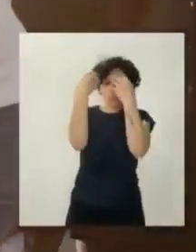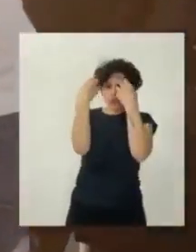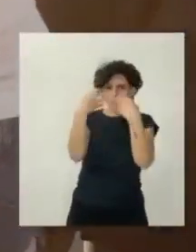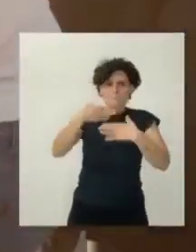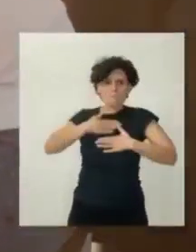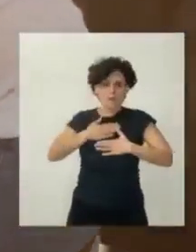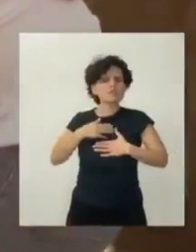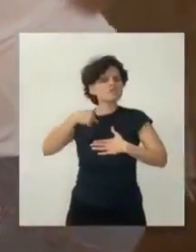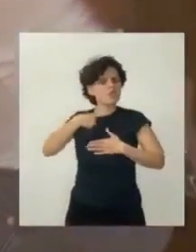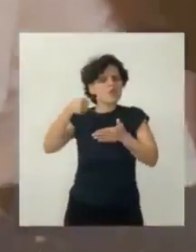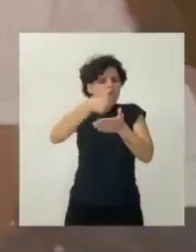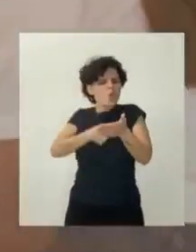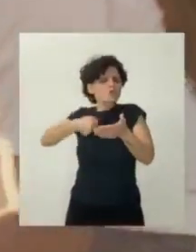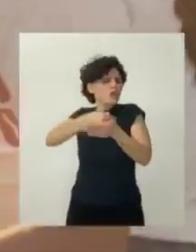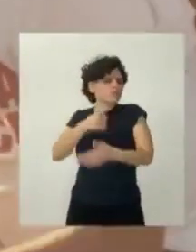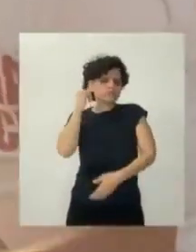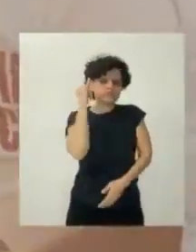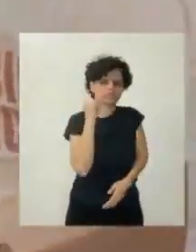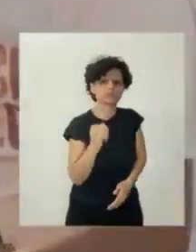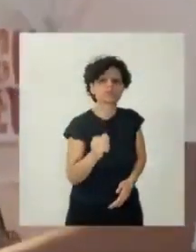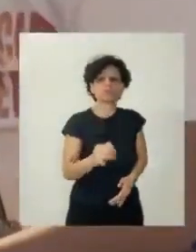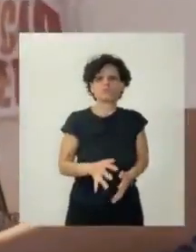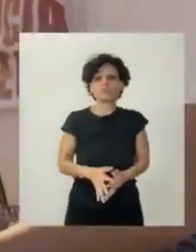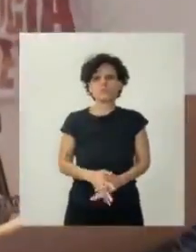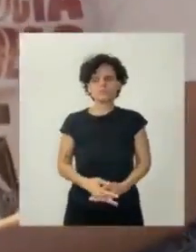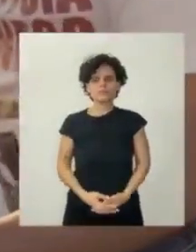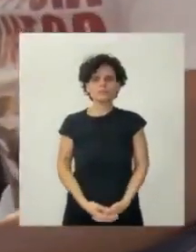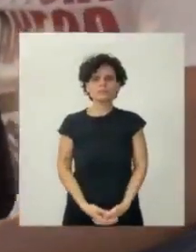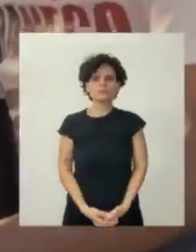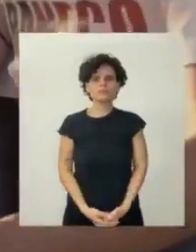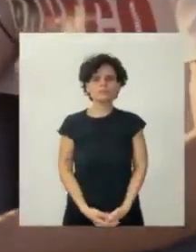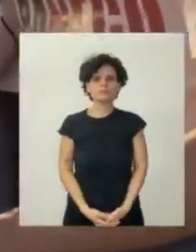como tú lo enseñaste, seguiré luchando hasta el final.